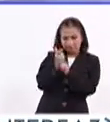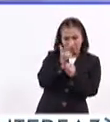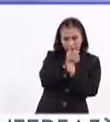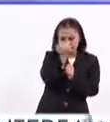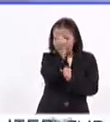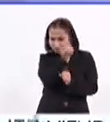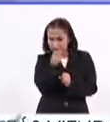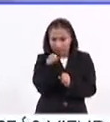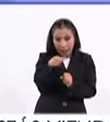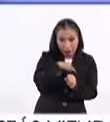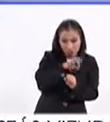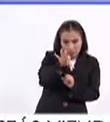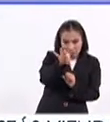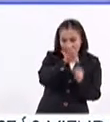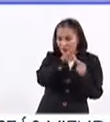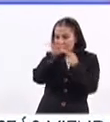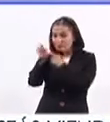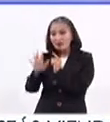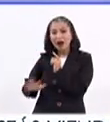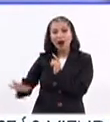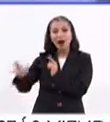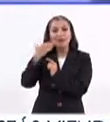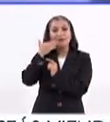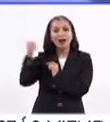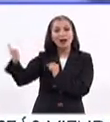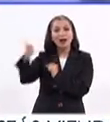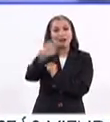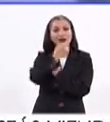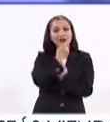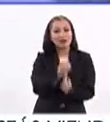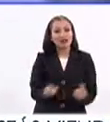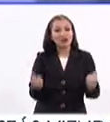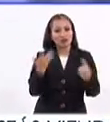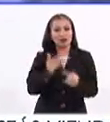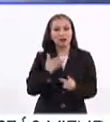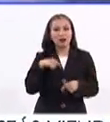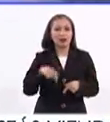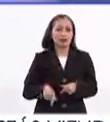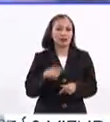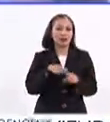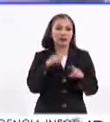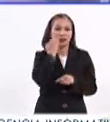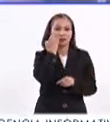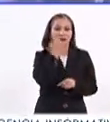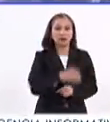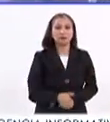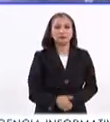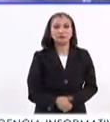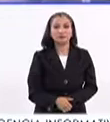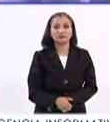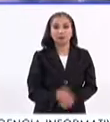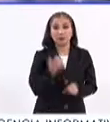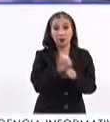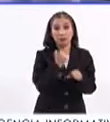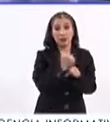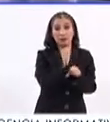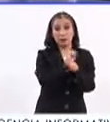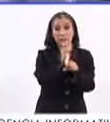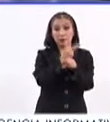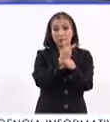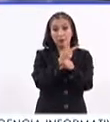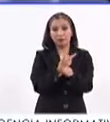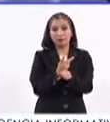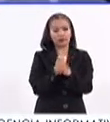de talentos y poder canalizar a la disciplina adecuada a cada uno de estos niños talento que tenemos en todas las escuelas del país. O la primaria, secundaria o